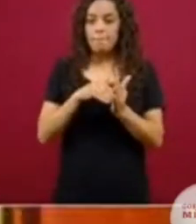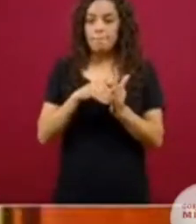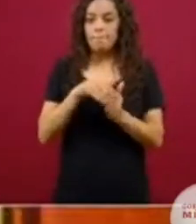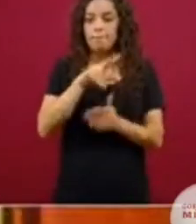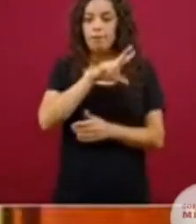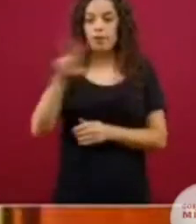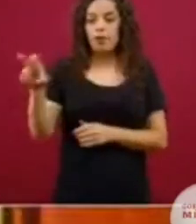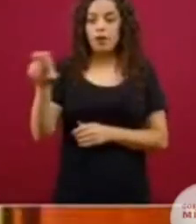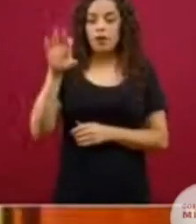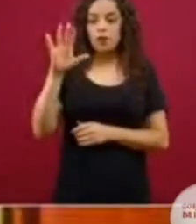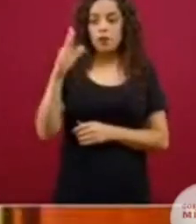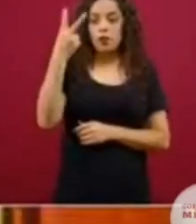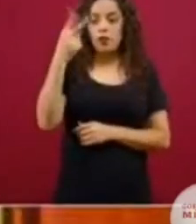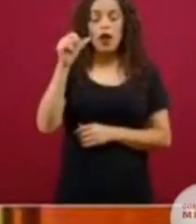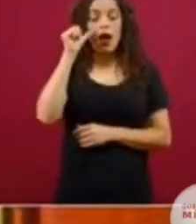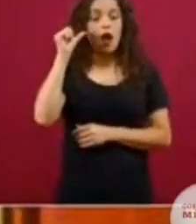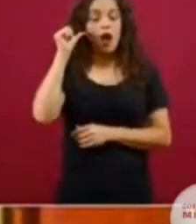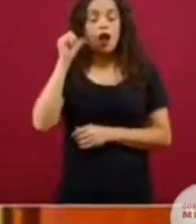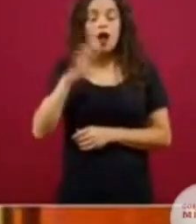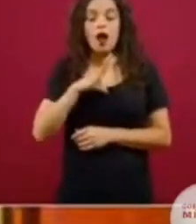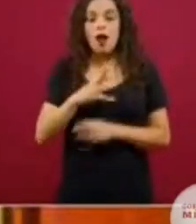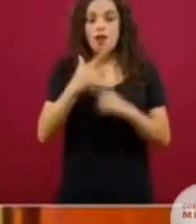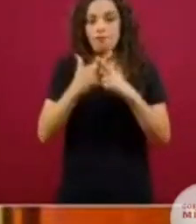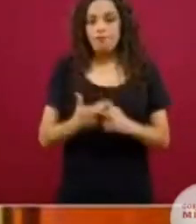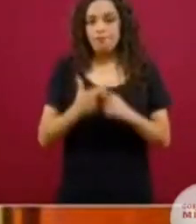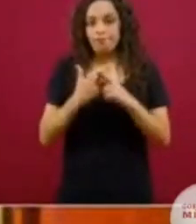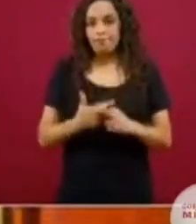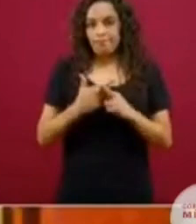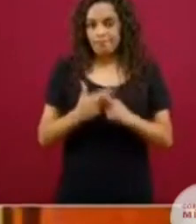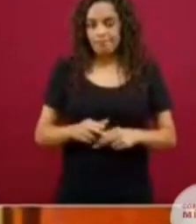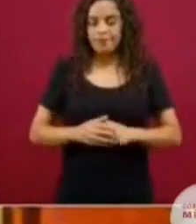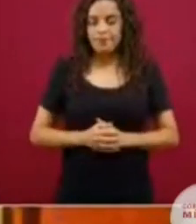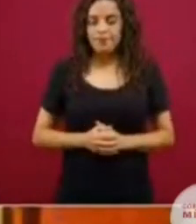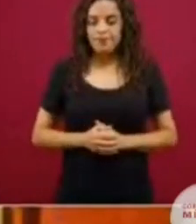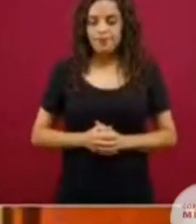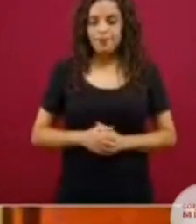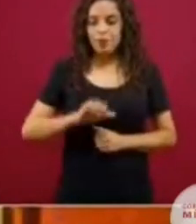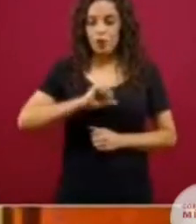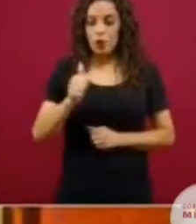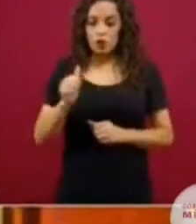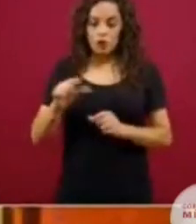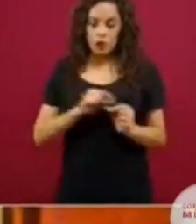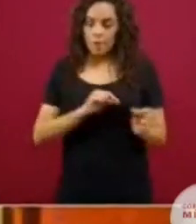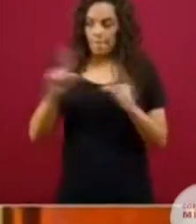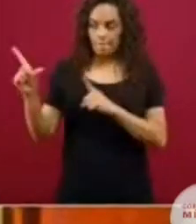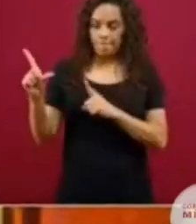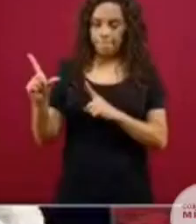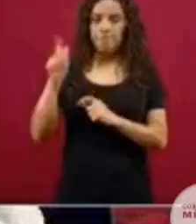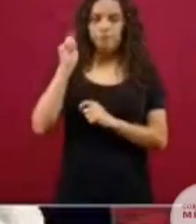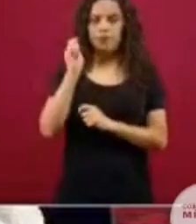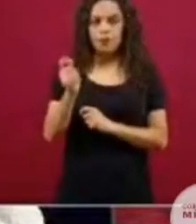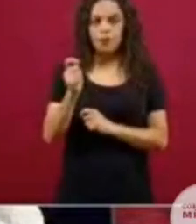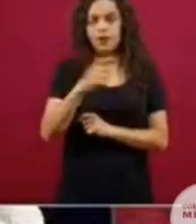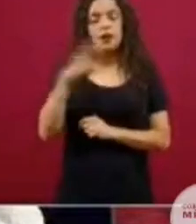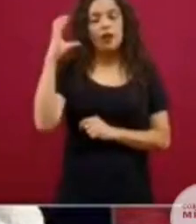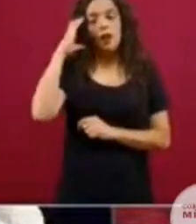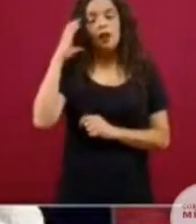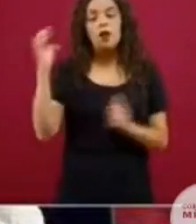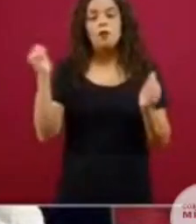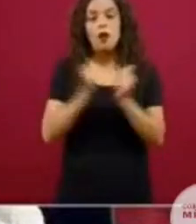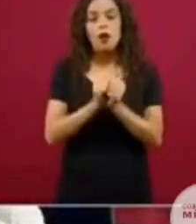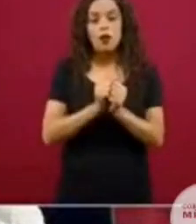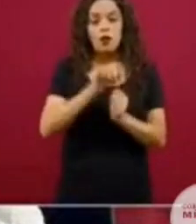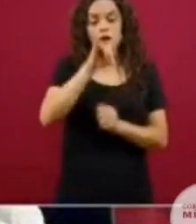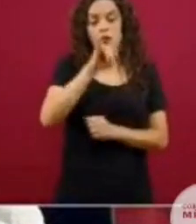al corte de ayer a la medianoche. Veamos la siguiente diapositiva, son las camas con ventilador para los pacientes